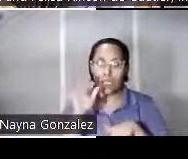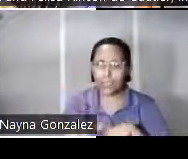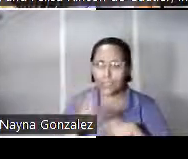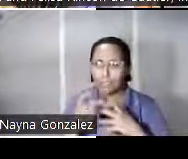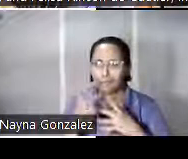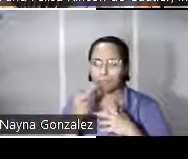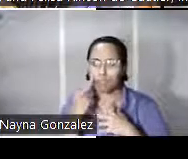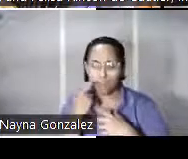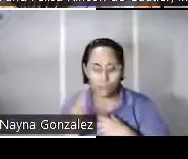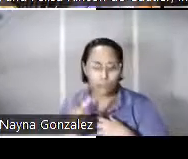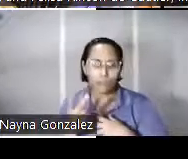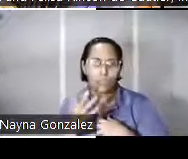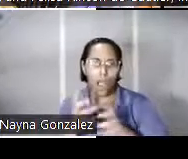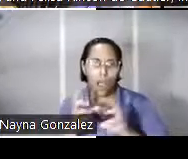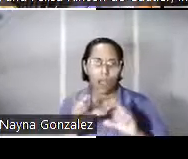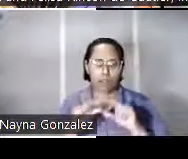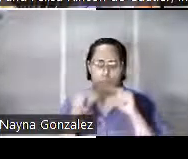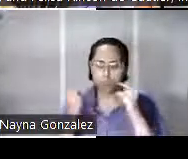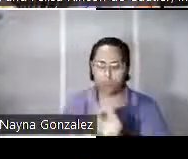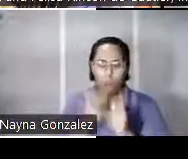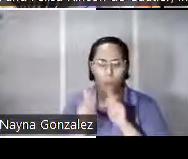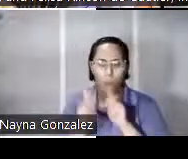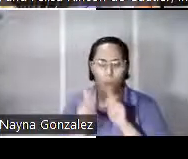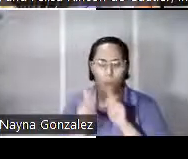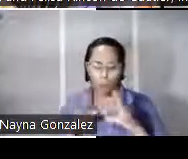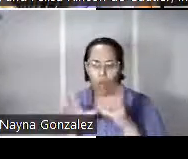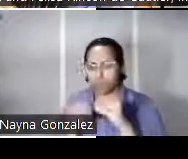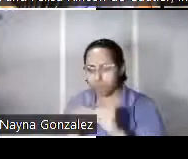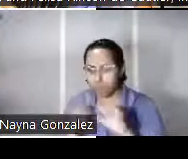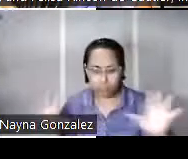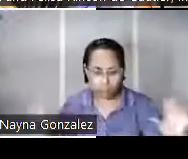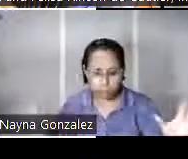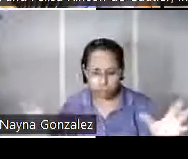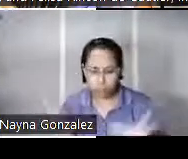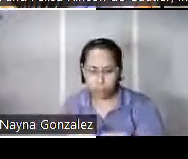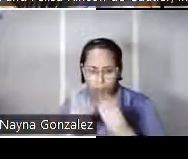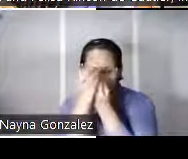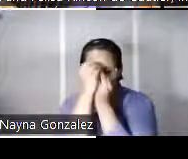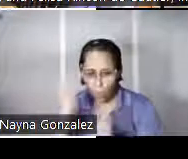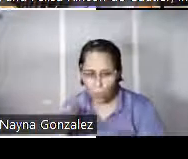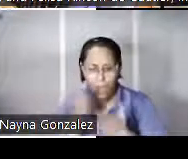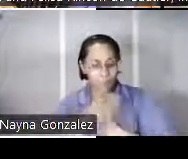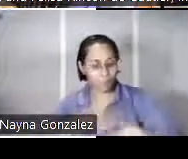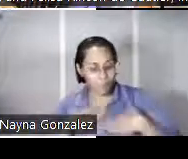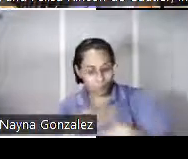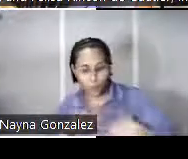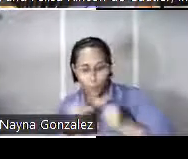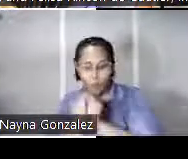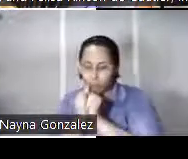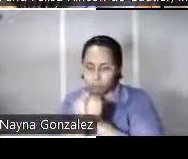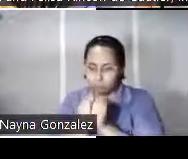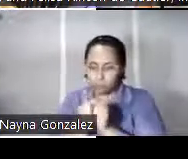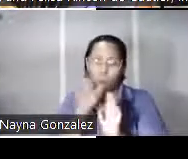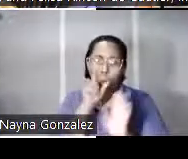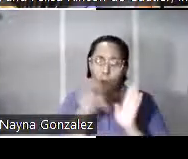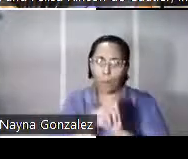Puerto Rico grupos de personas que se reunían para escuchar la radio para informarse entretenerse es una imagen que me gusta mucho